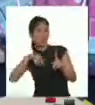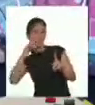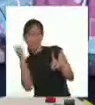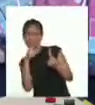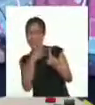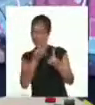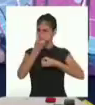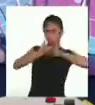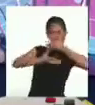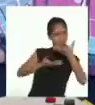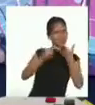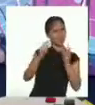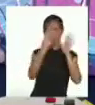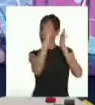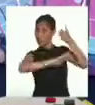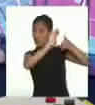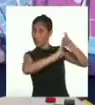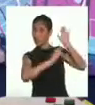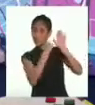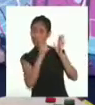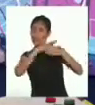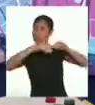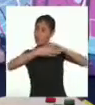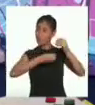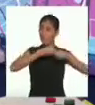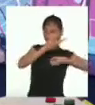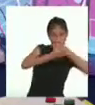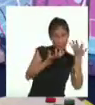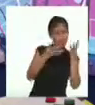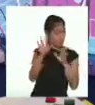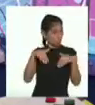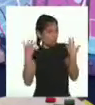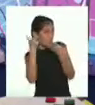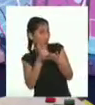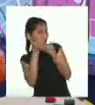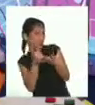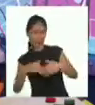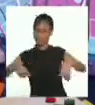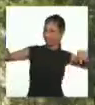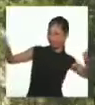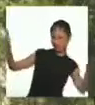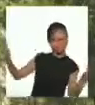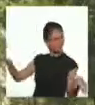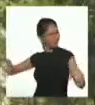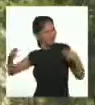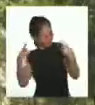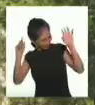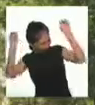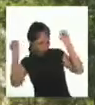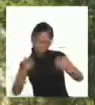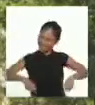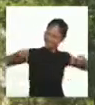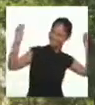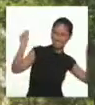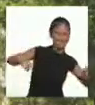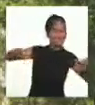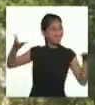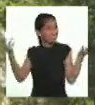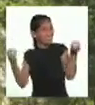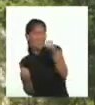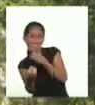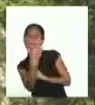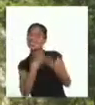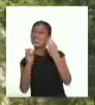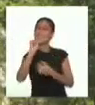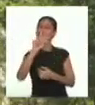decidido compartir una leyenda en el periódico de su comunidad y no sé si podrías ayudarla. ¡Oh! ¡Pero por supuesto!